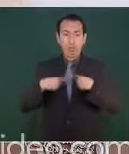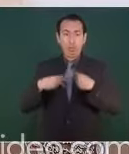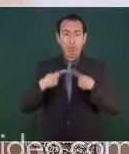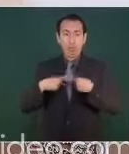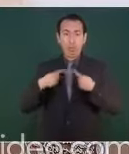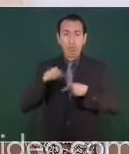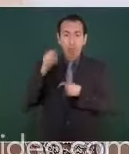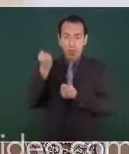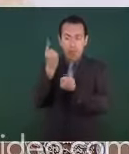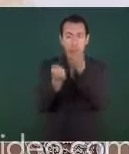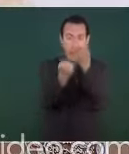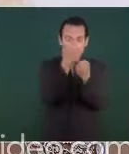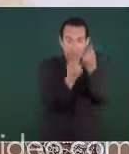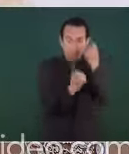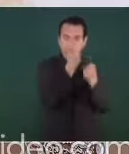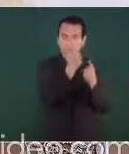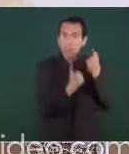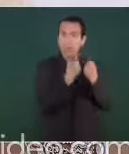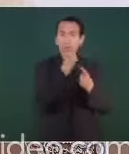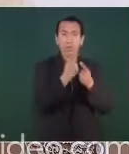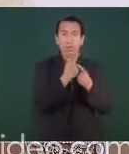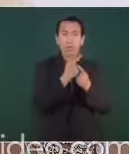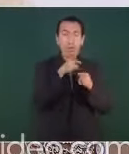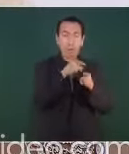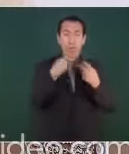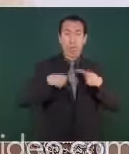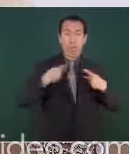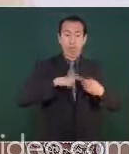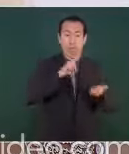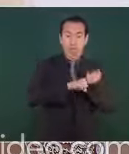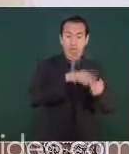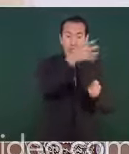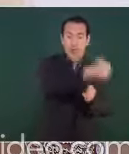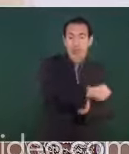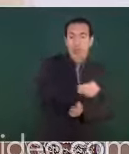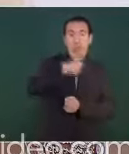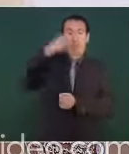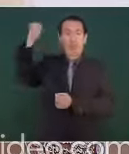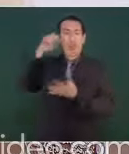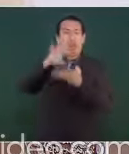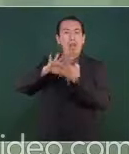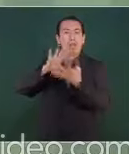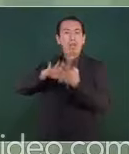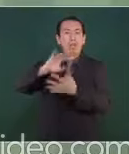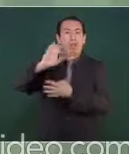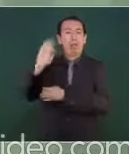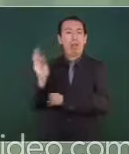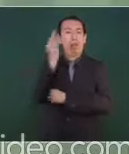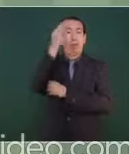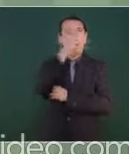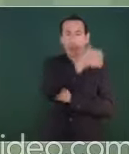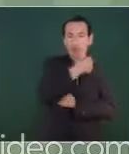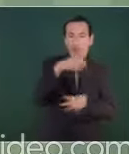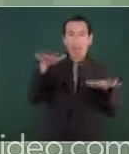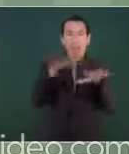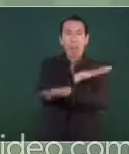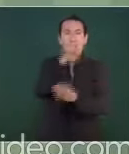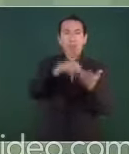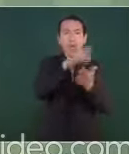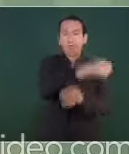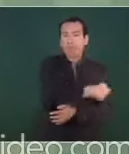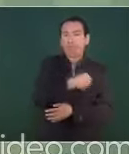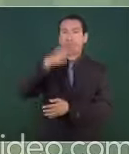federales, pero ahora se volvieron a llenar las cárceles de Guanajuato por lo mismo, por la